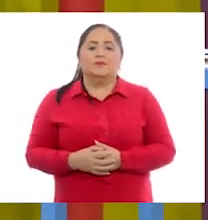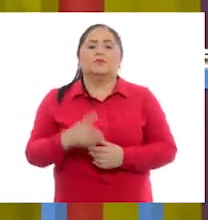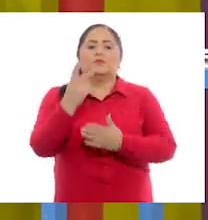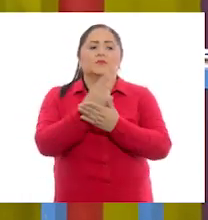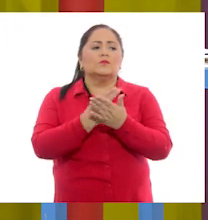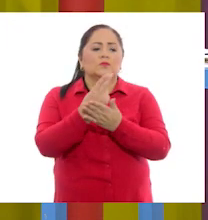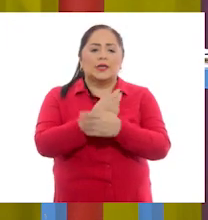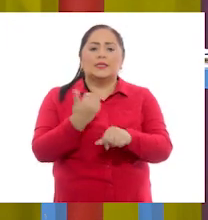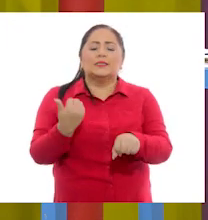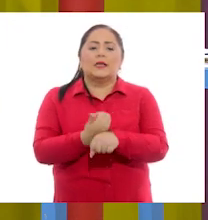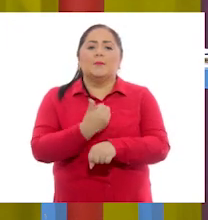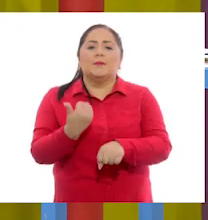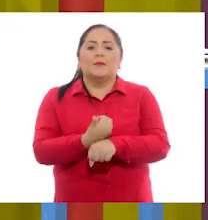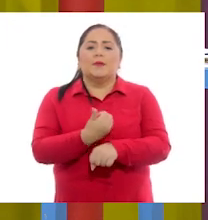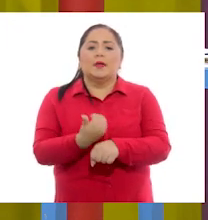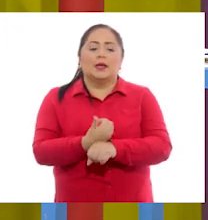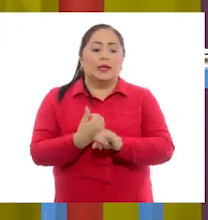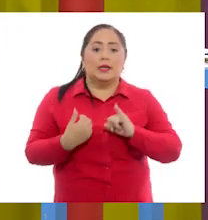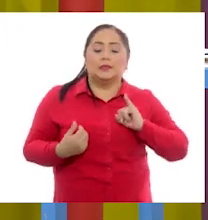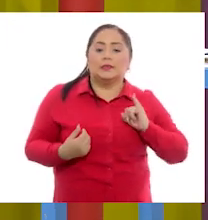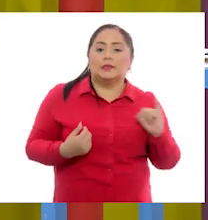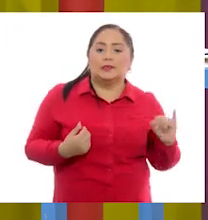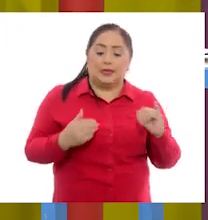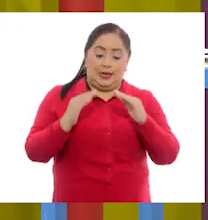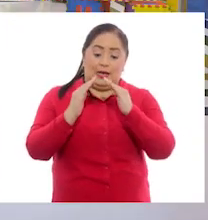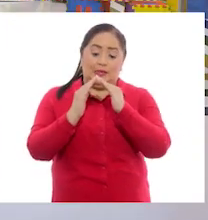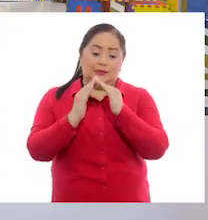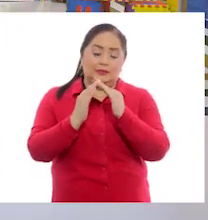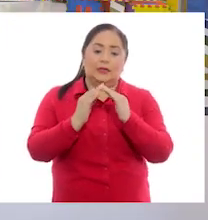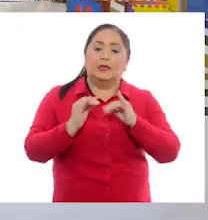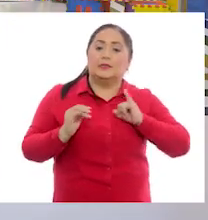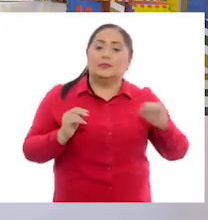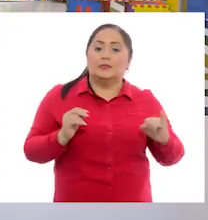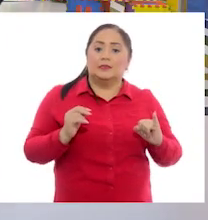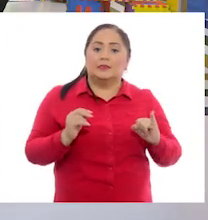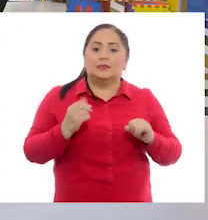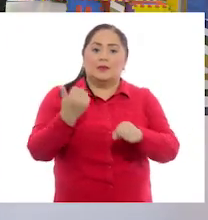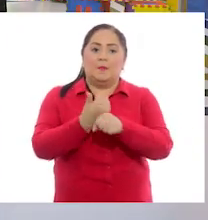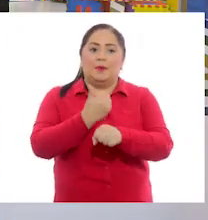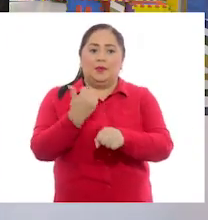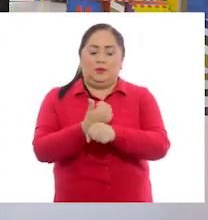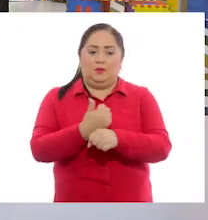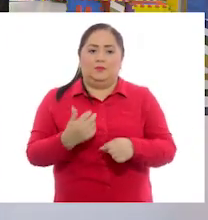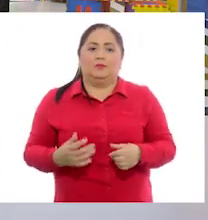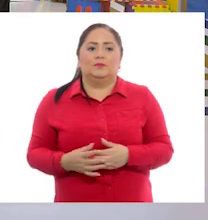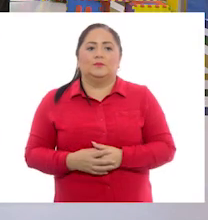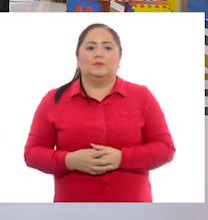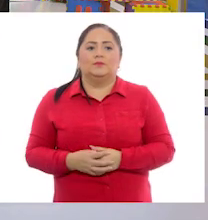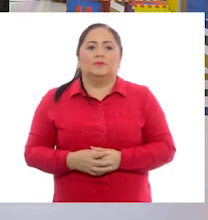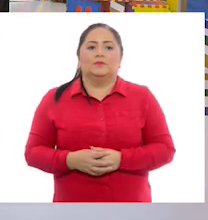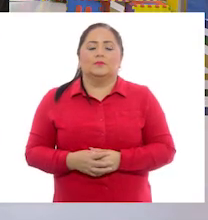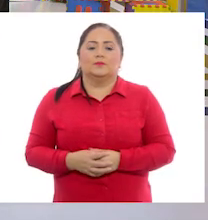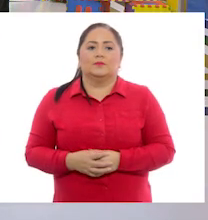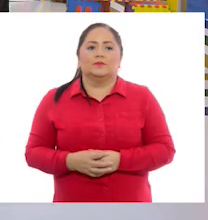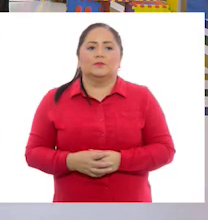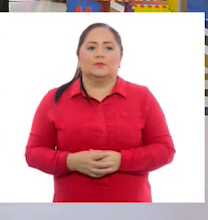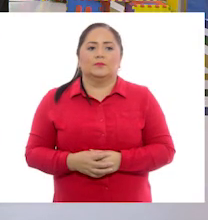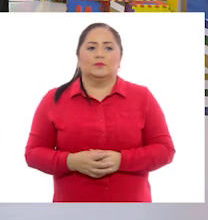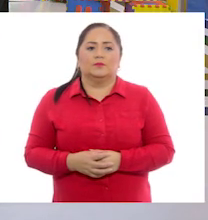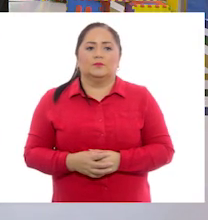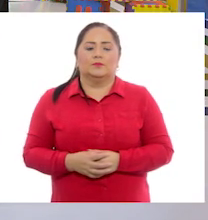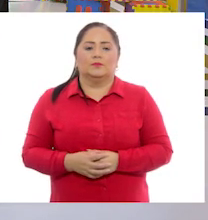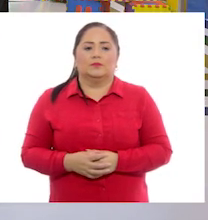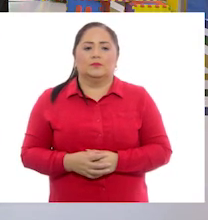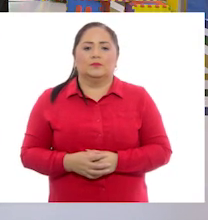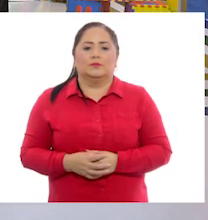un zapato del lado izquierdo de la casa. Un zapato. Imagínense un zapato. A ver, un zapato. Y del lado